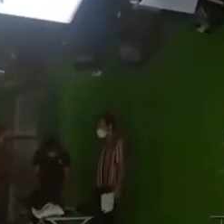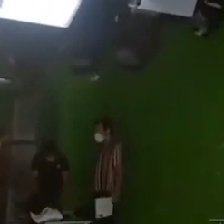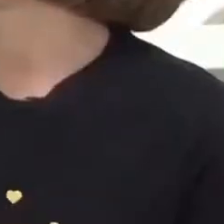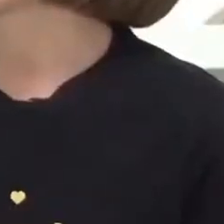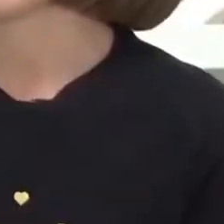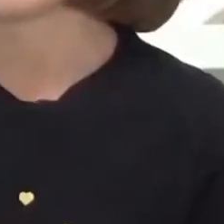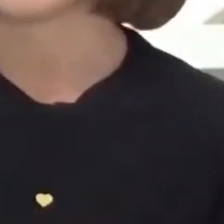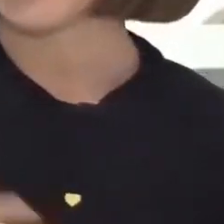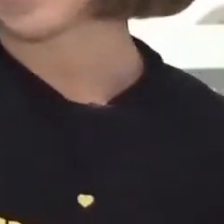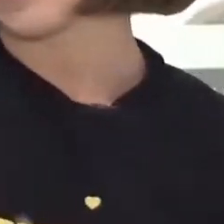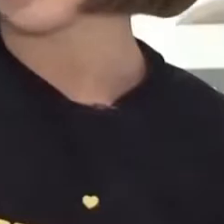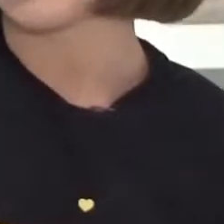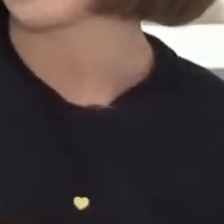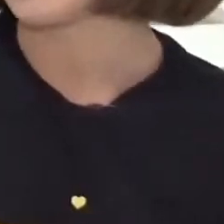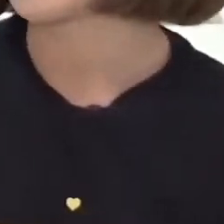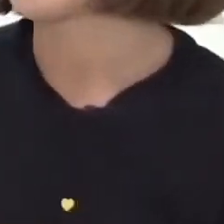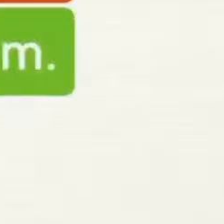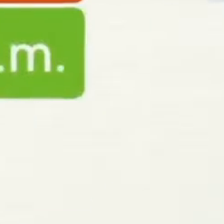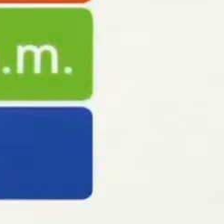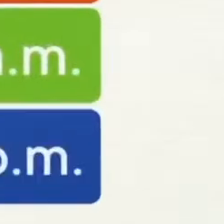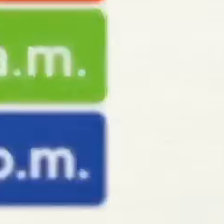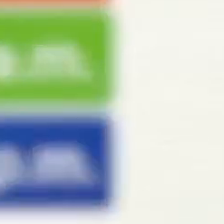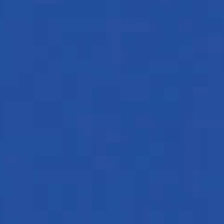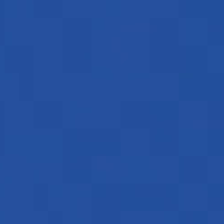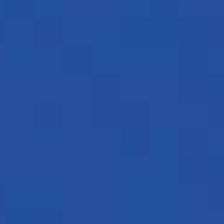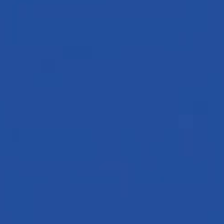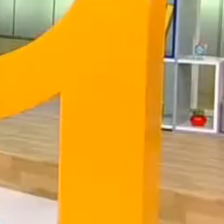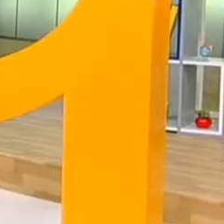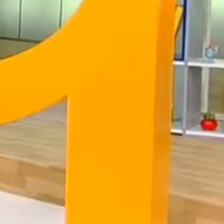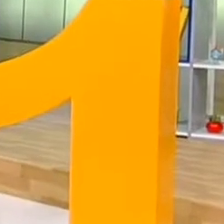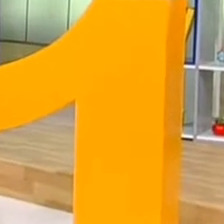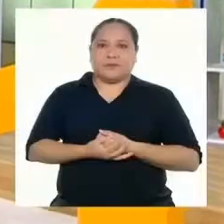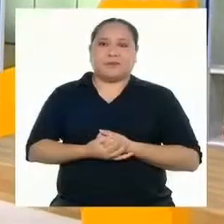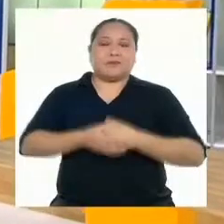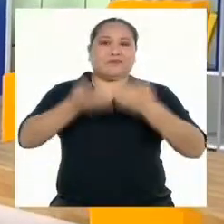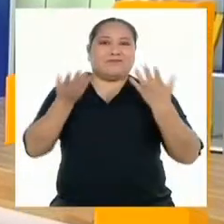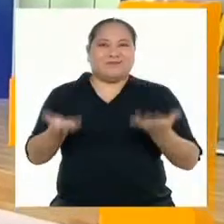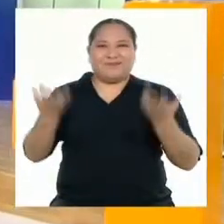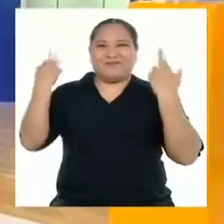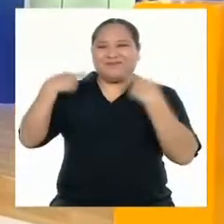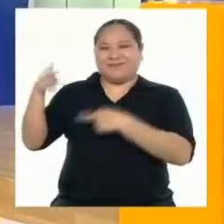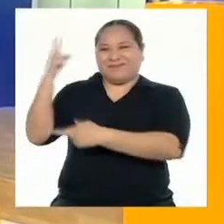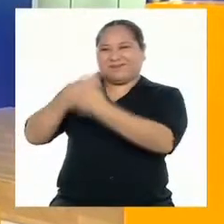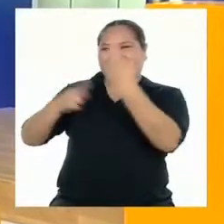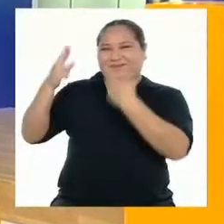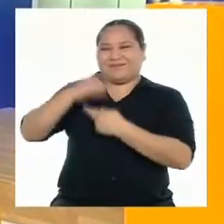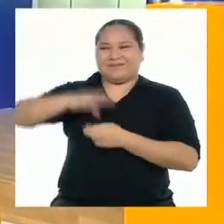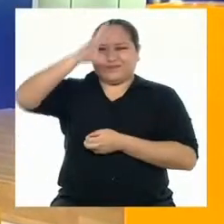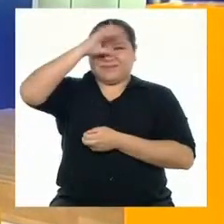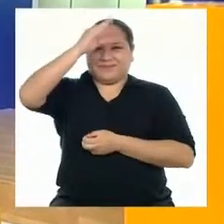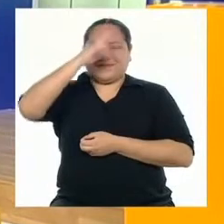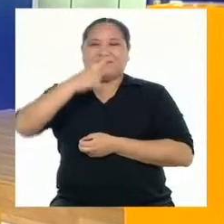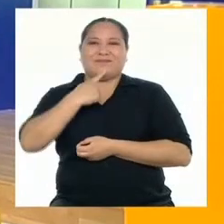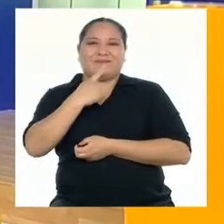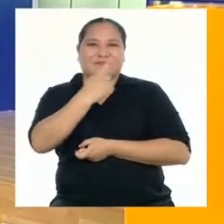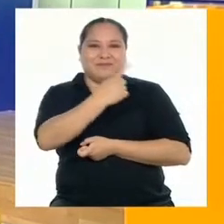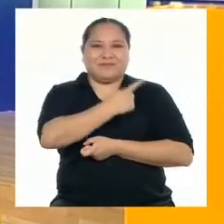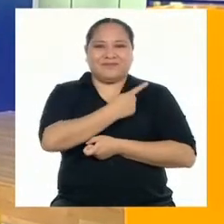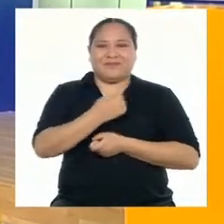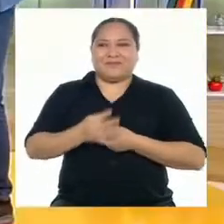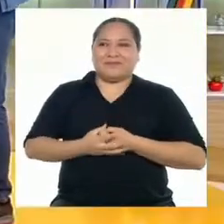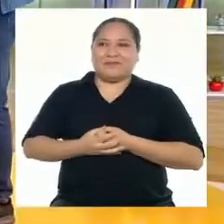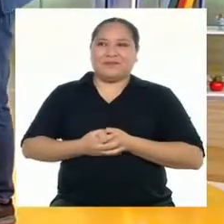eso es lo que me gusta compartir con el público. Más de bien. Y estamos de vuelta, chicas y chicos, de primero de